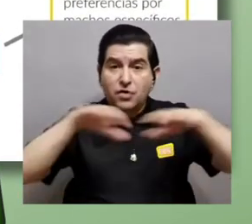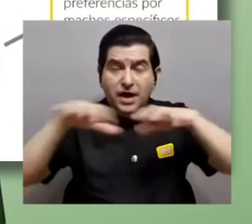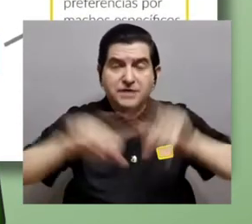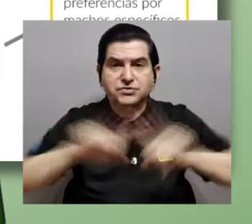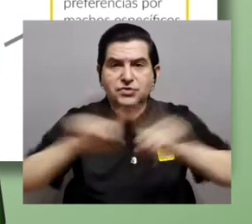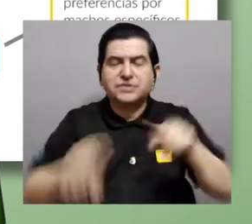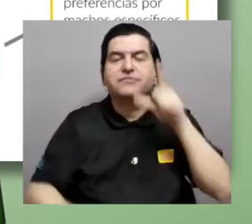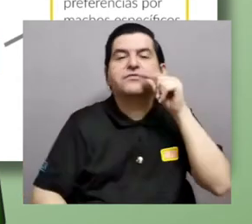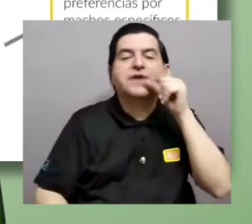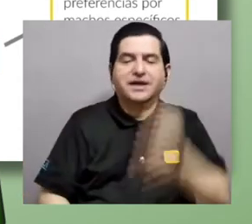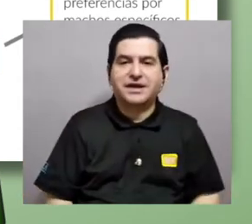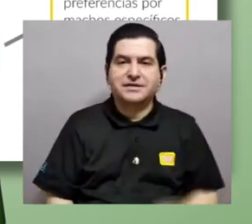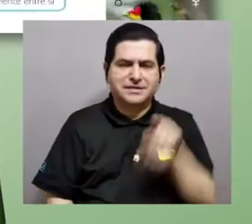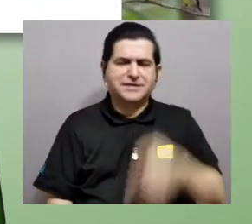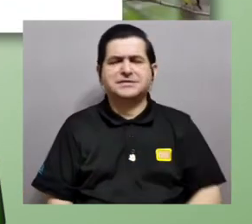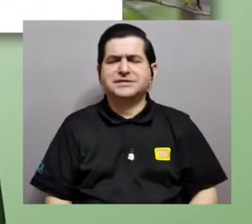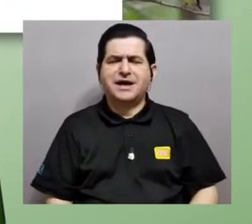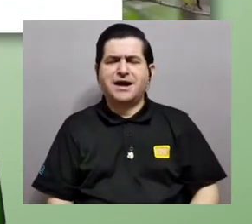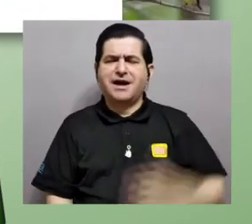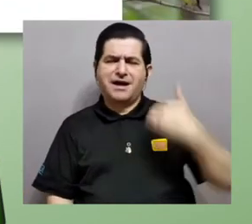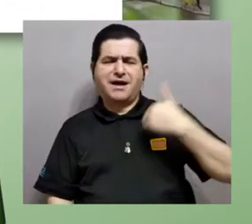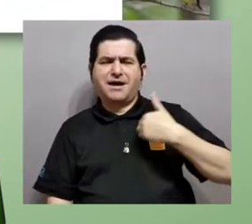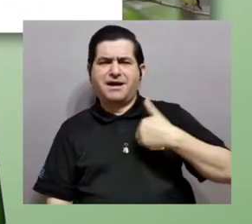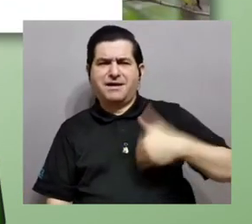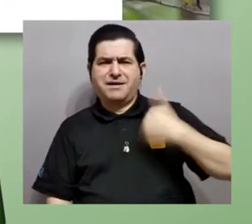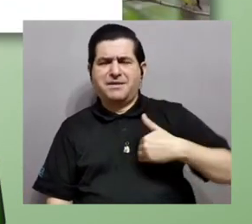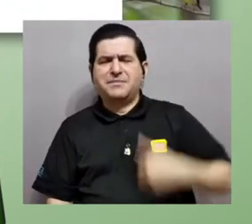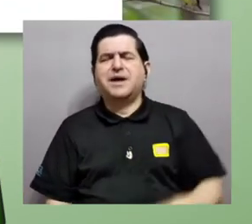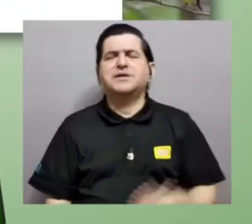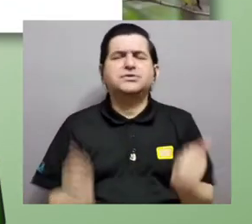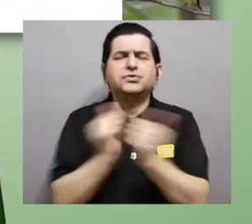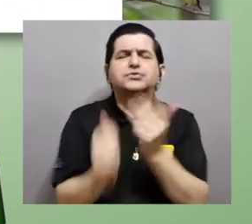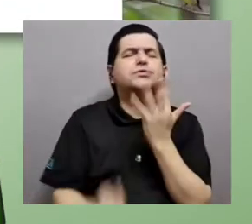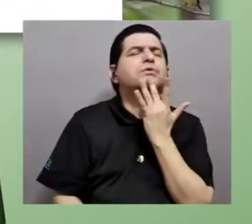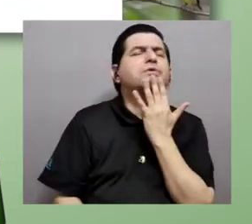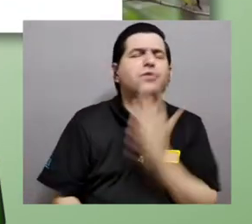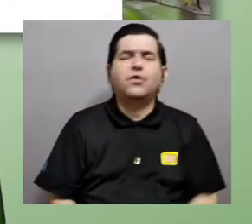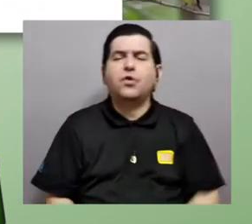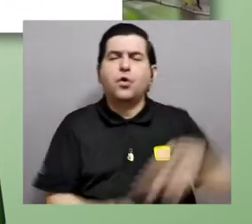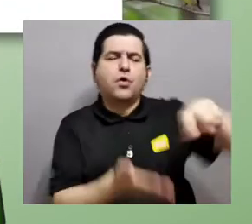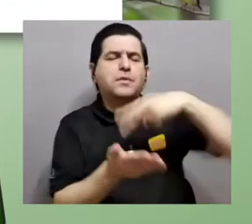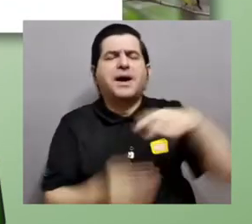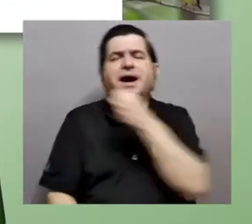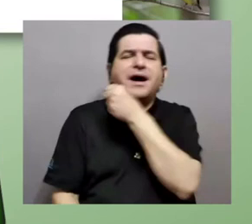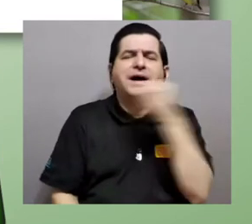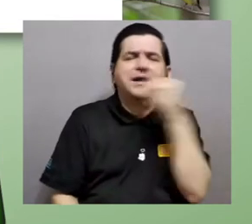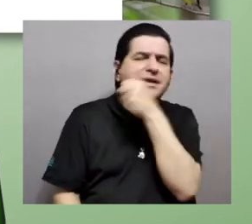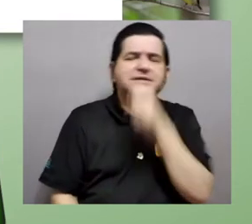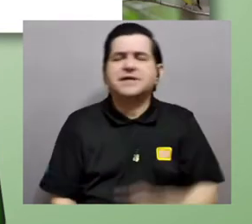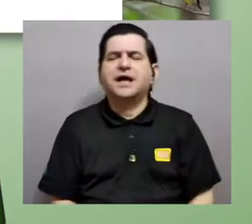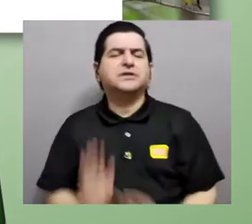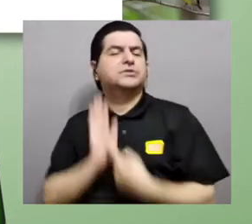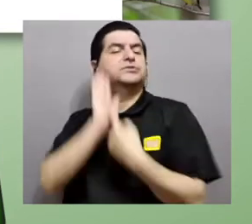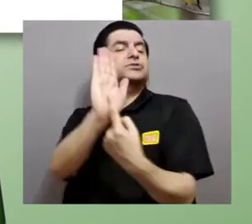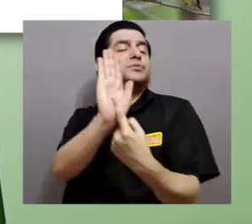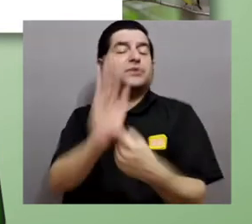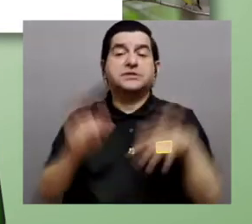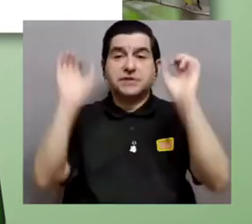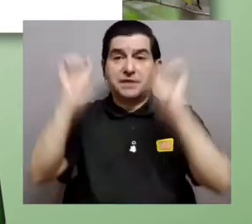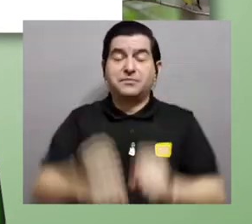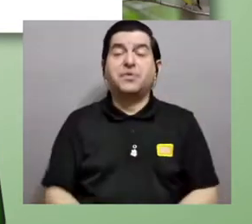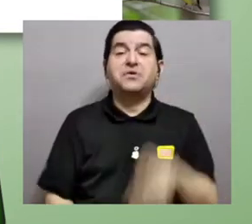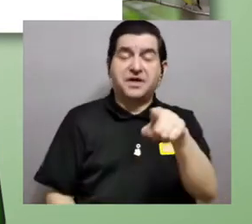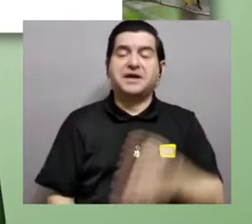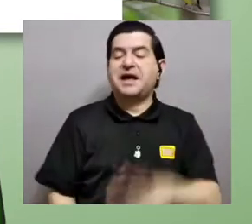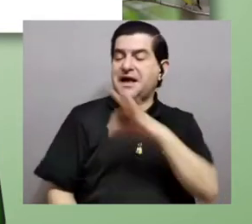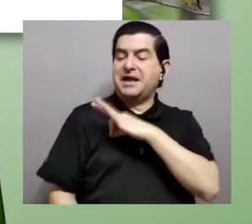de aves en las que machos muy coloridos hacen despliegues, bailes, cantos elaborados para así conseguir el favor de las